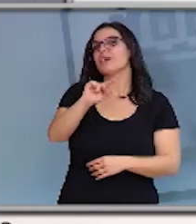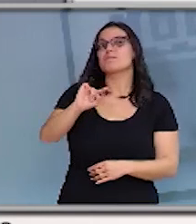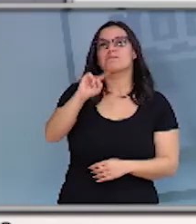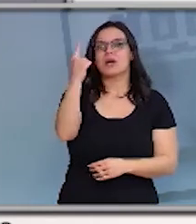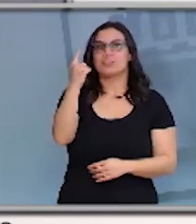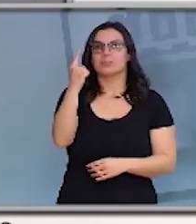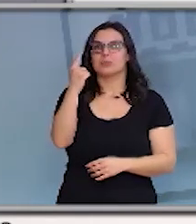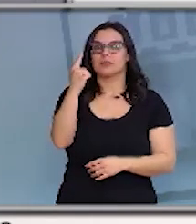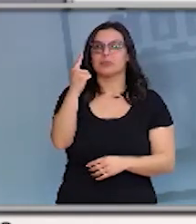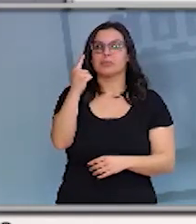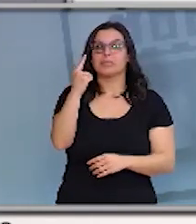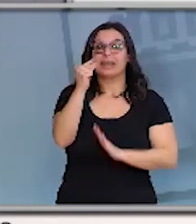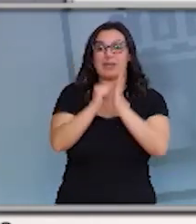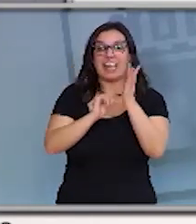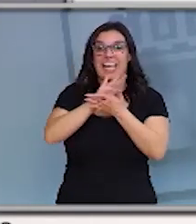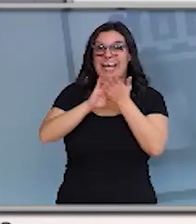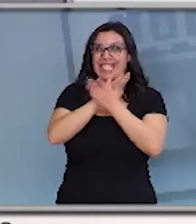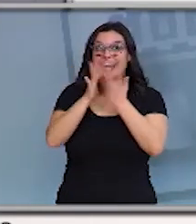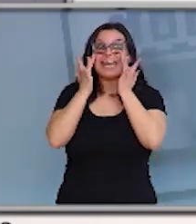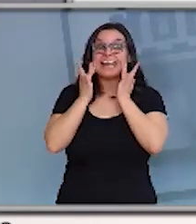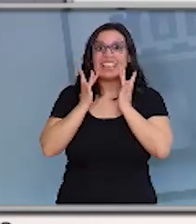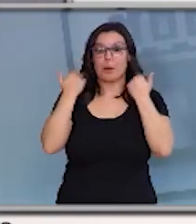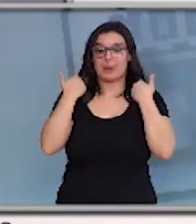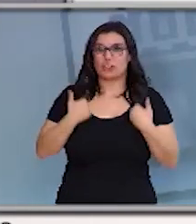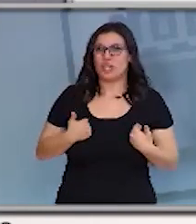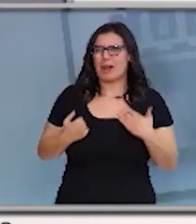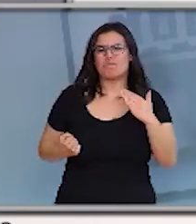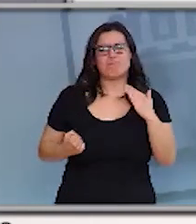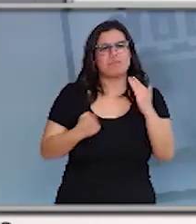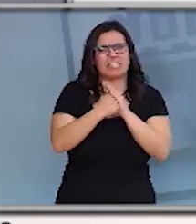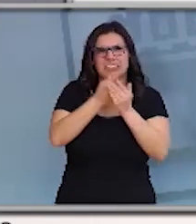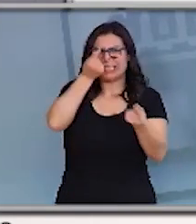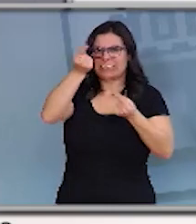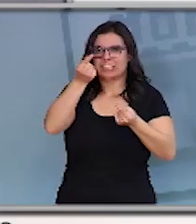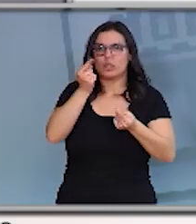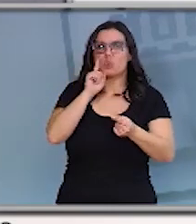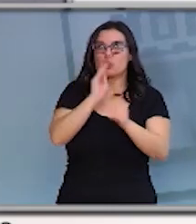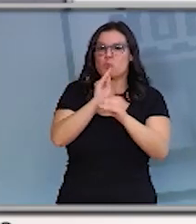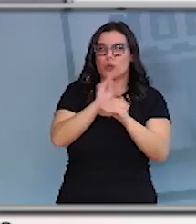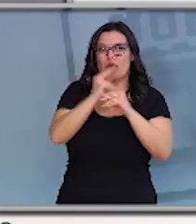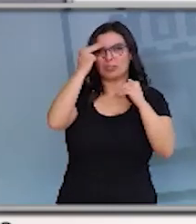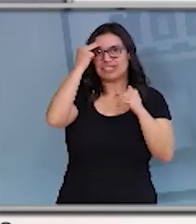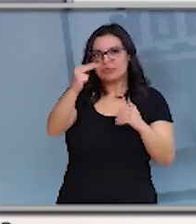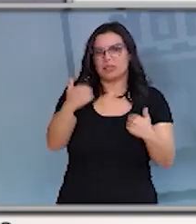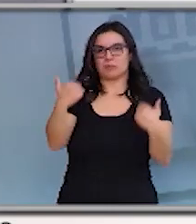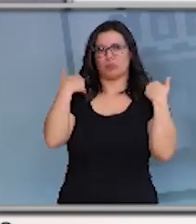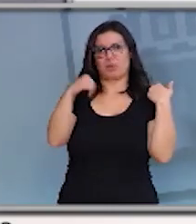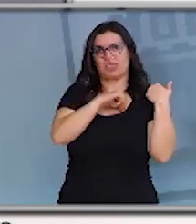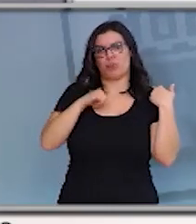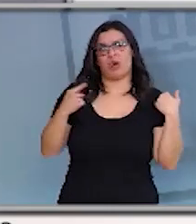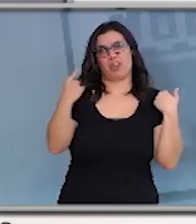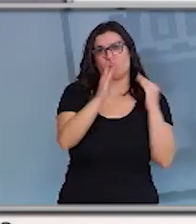extremen las medidas de higiene personal y que sean extremadamente prudentes y responsables en el ámbito individual